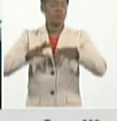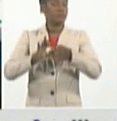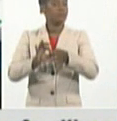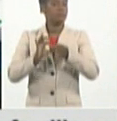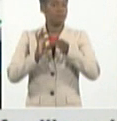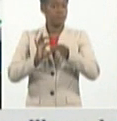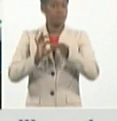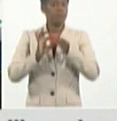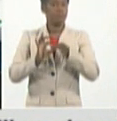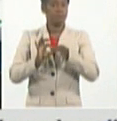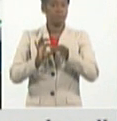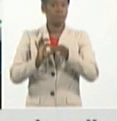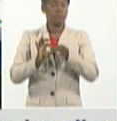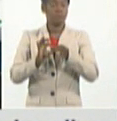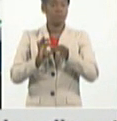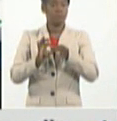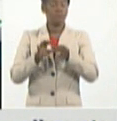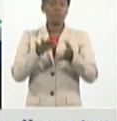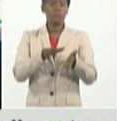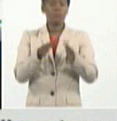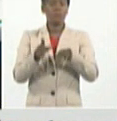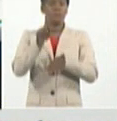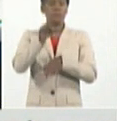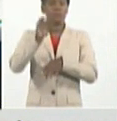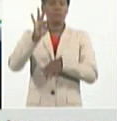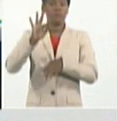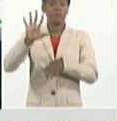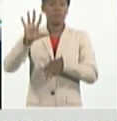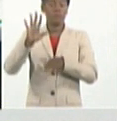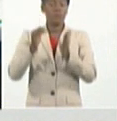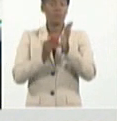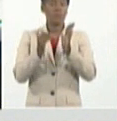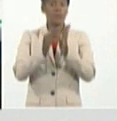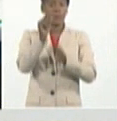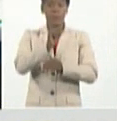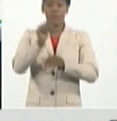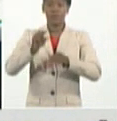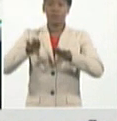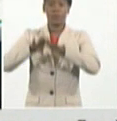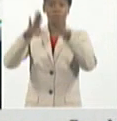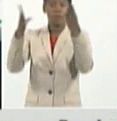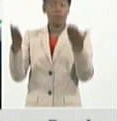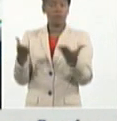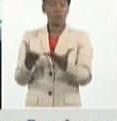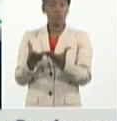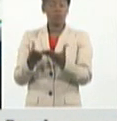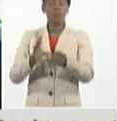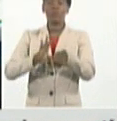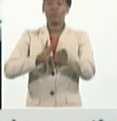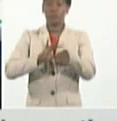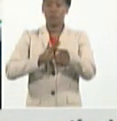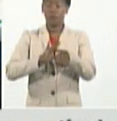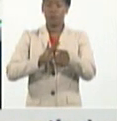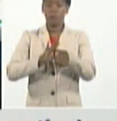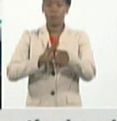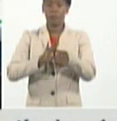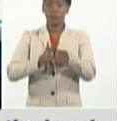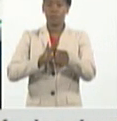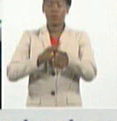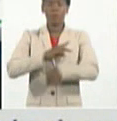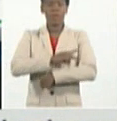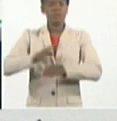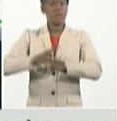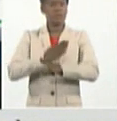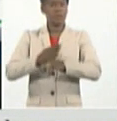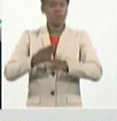185 millones de personas en todo el planeta. Los Estados Unidos, la India y Brasil son de las